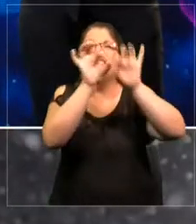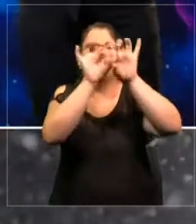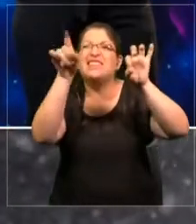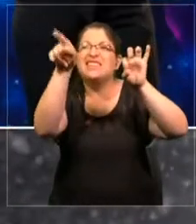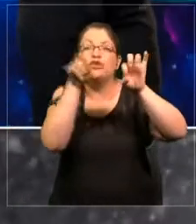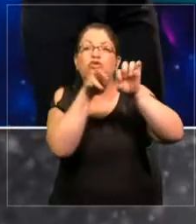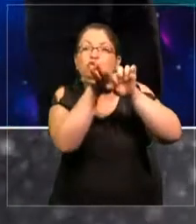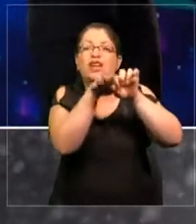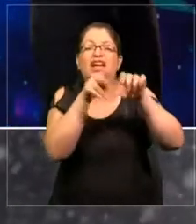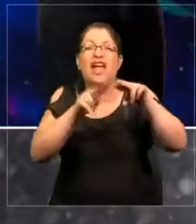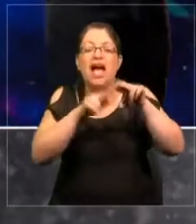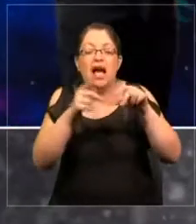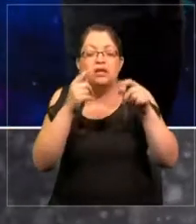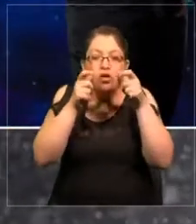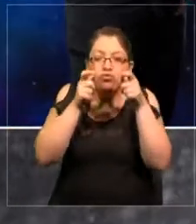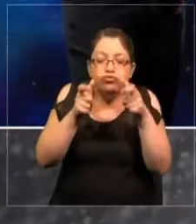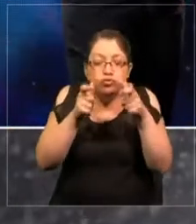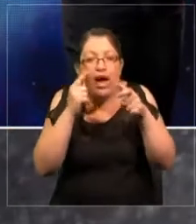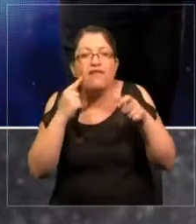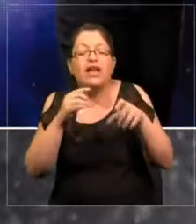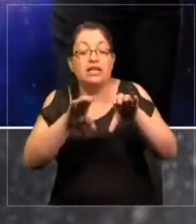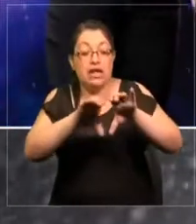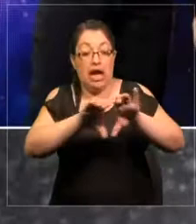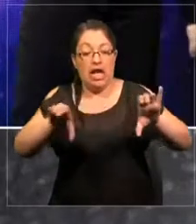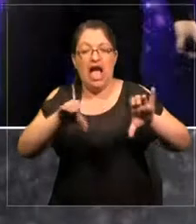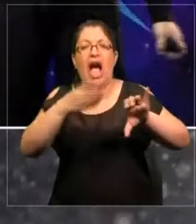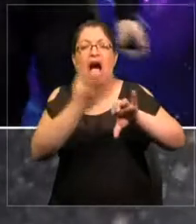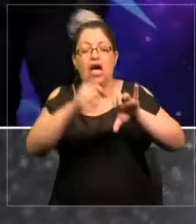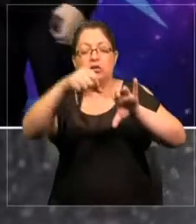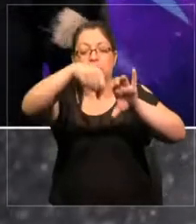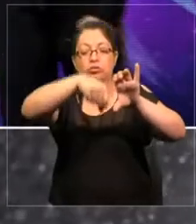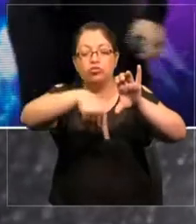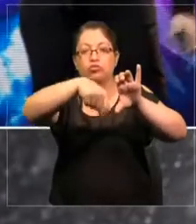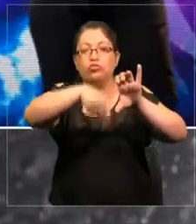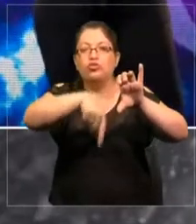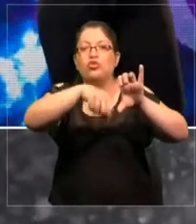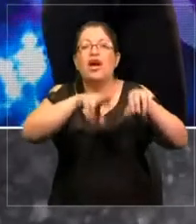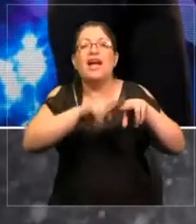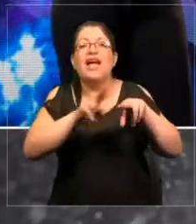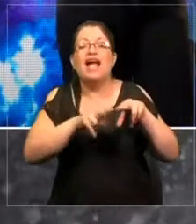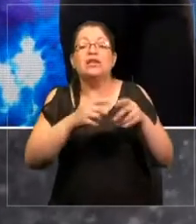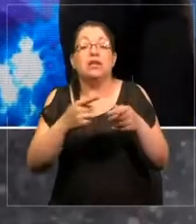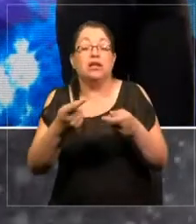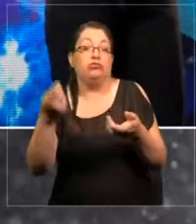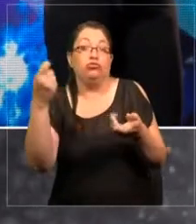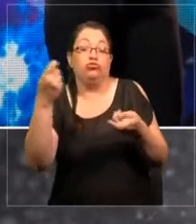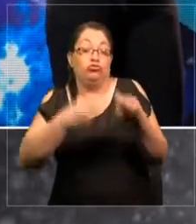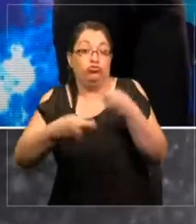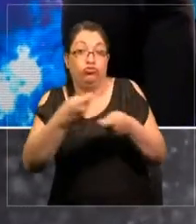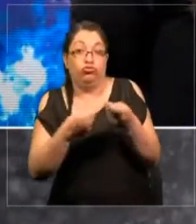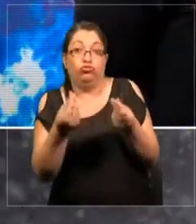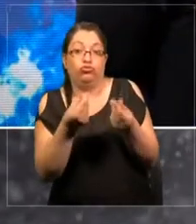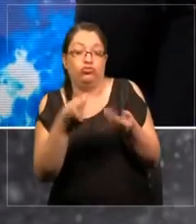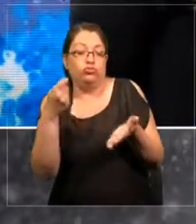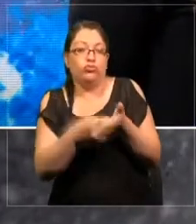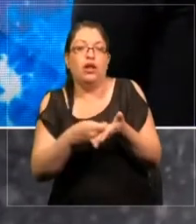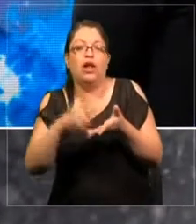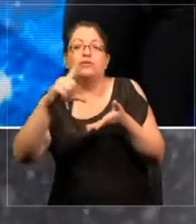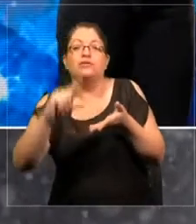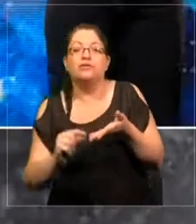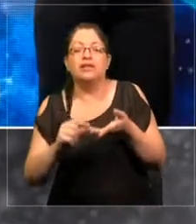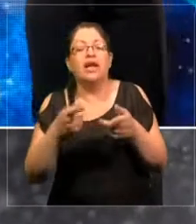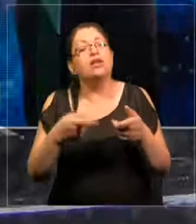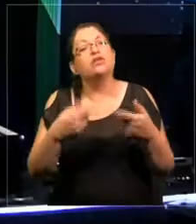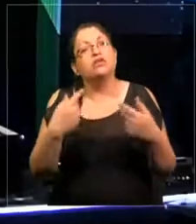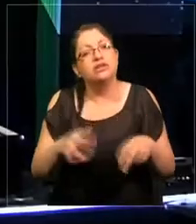cañerías, ayudando a reducir los costos, los costos operacionales. Esto ha sido piloteado con éxito en una